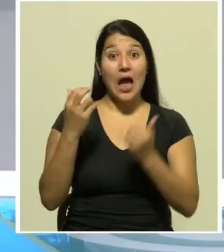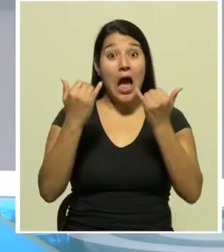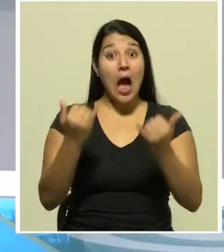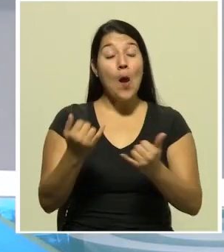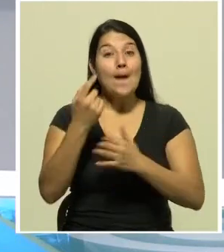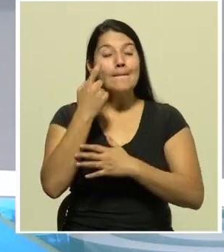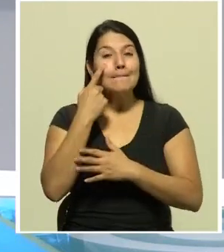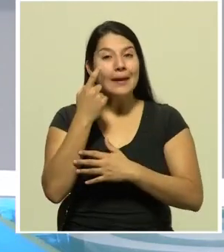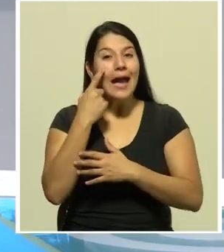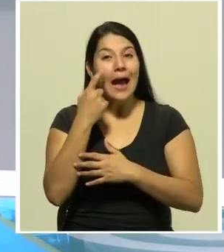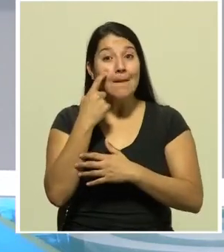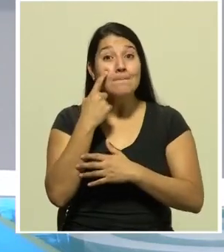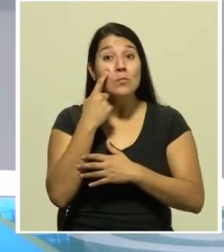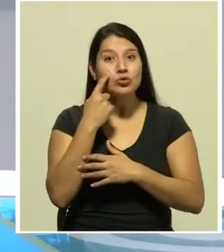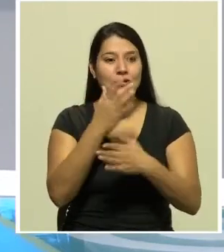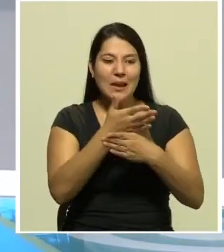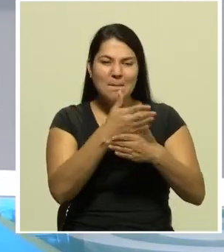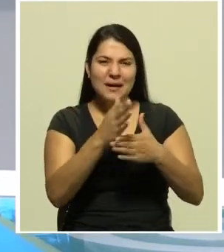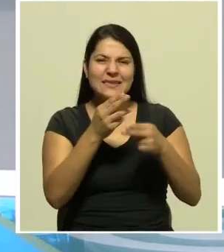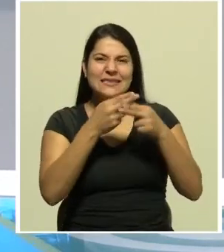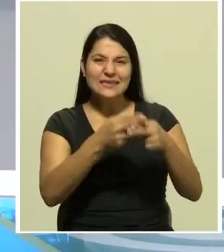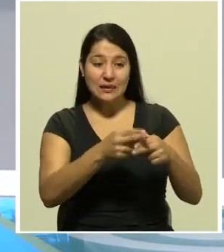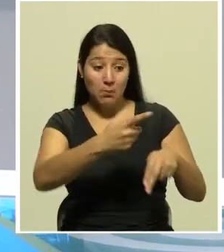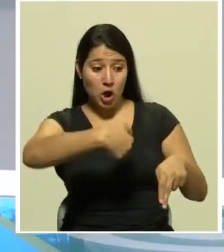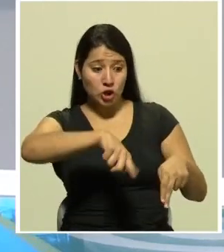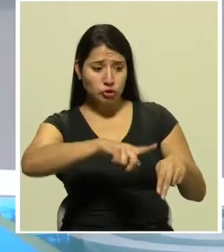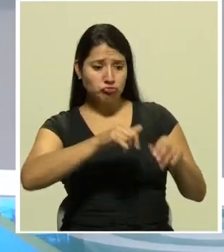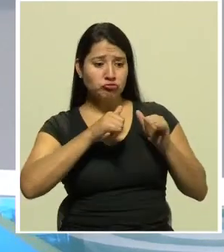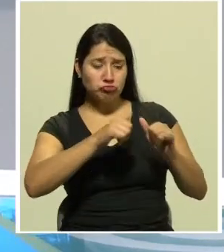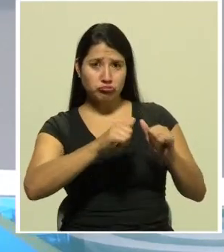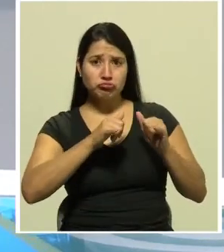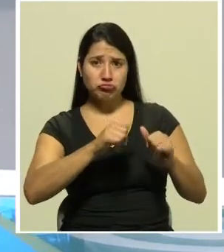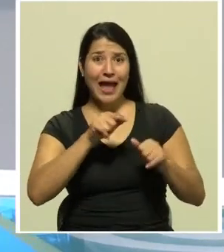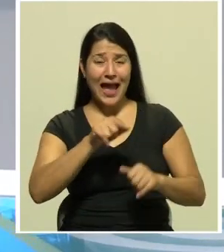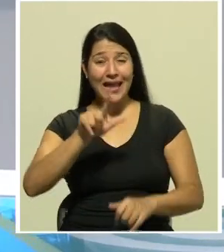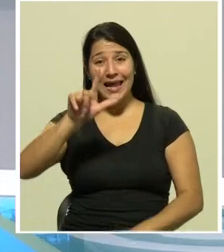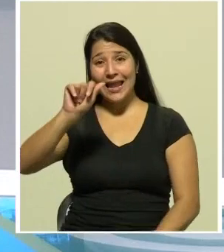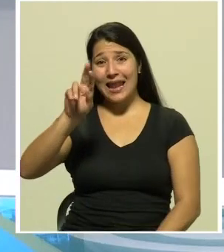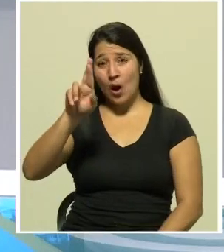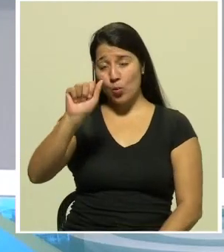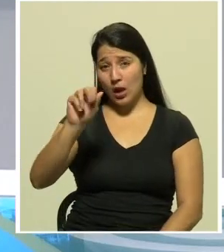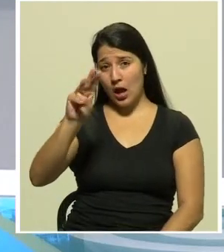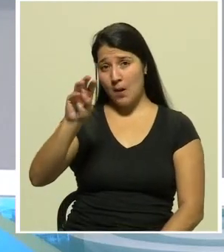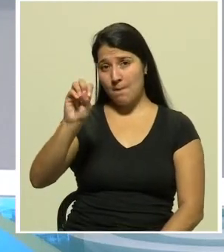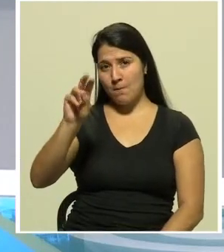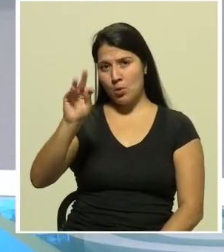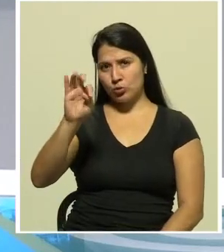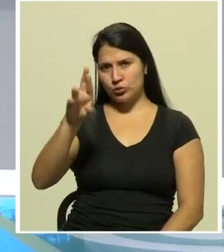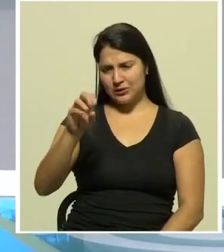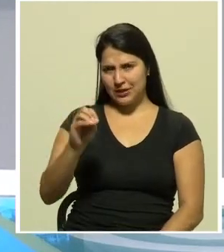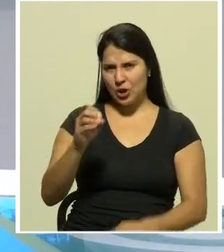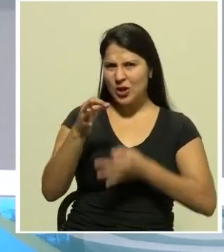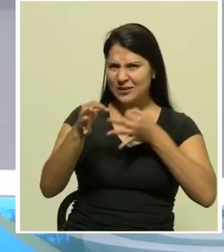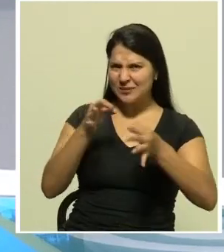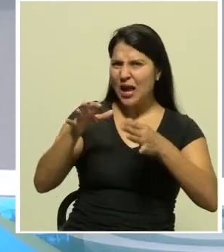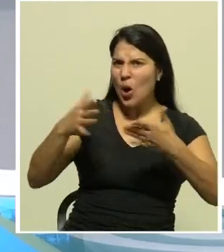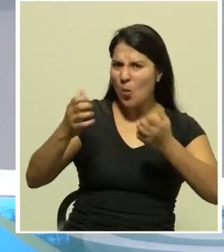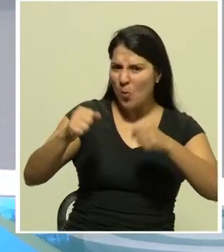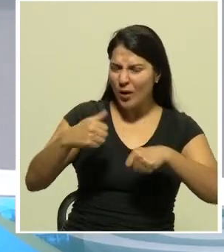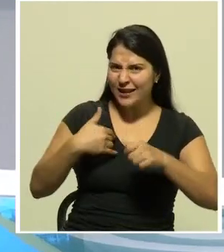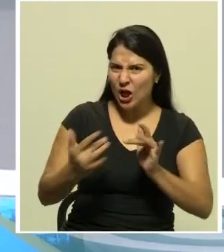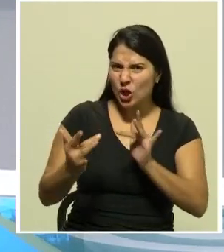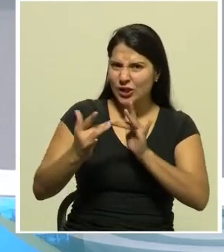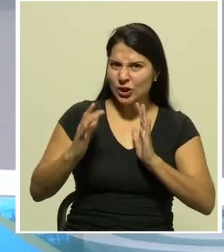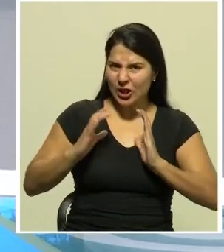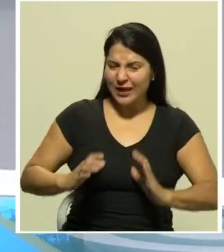a nuestra sección Somos de los Mismos allí Laura Montero nos cuenta cómo se puede llegar a los clientes mediante